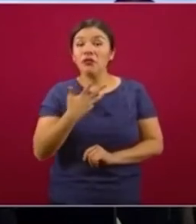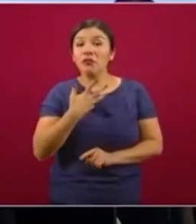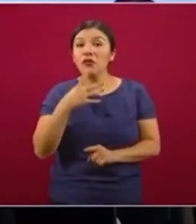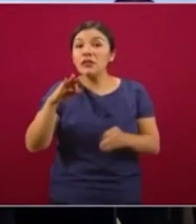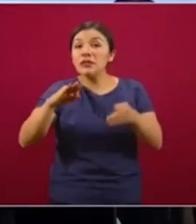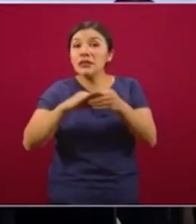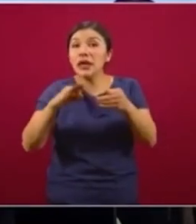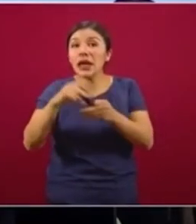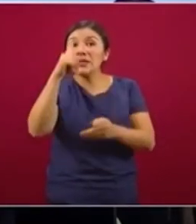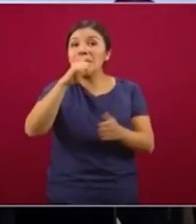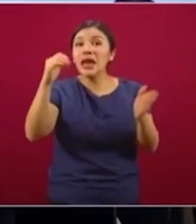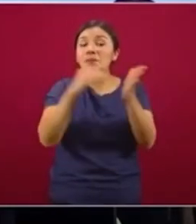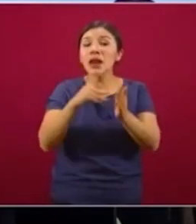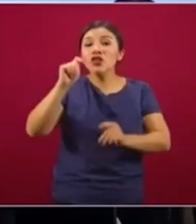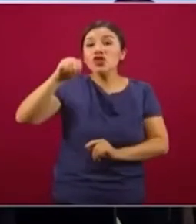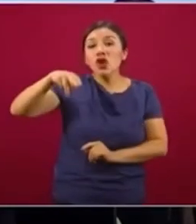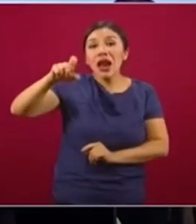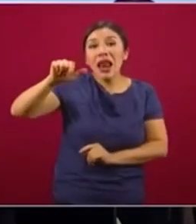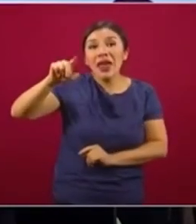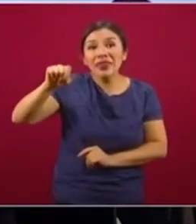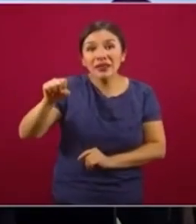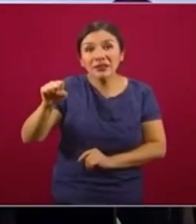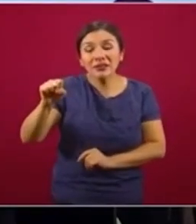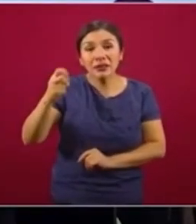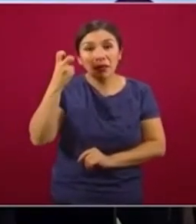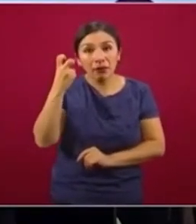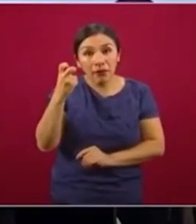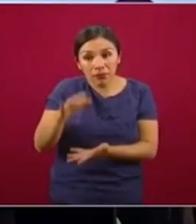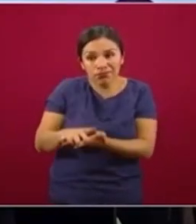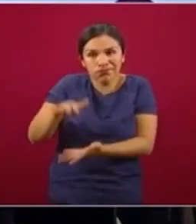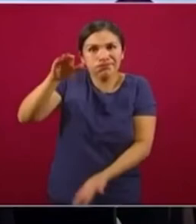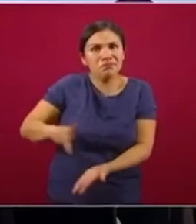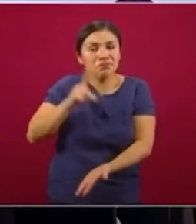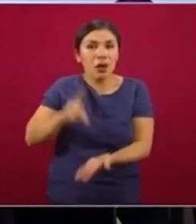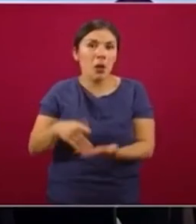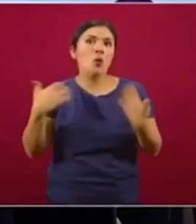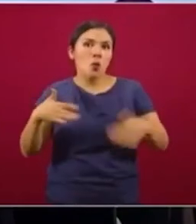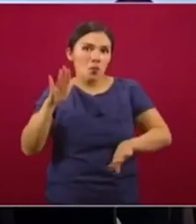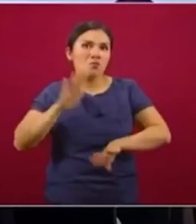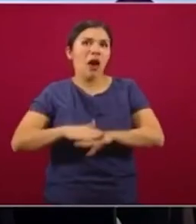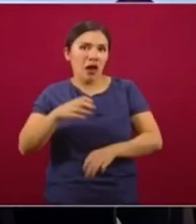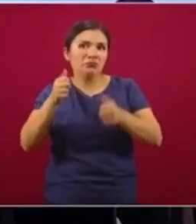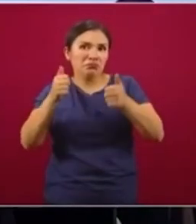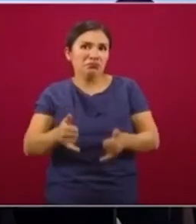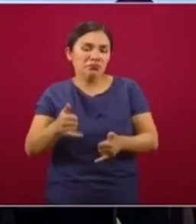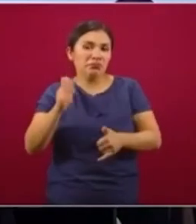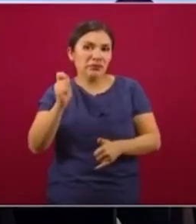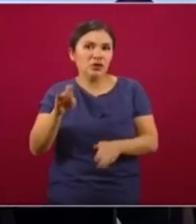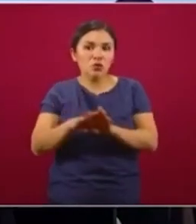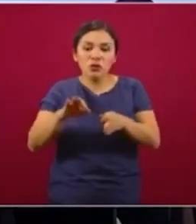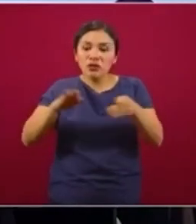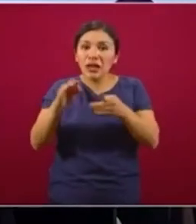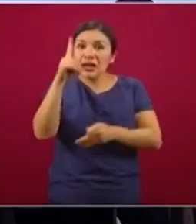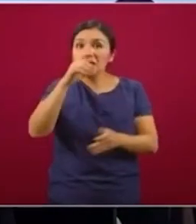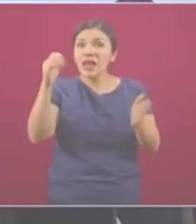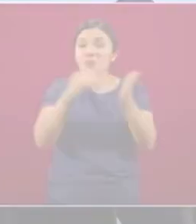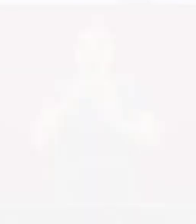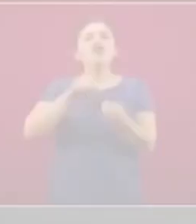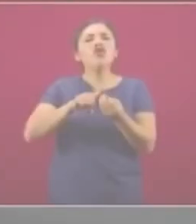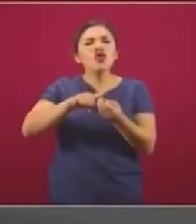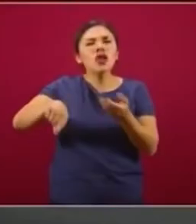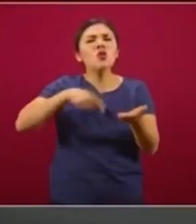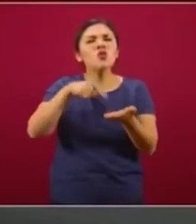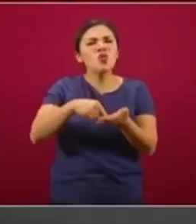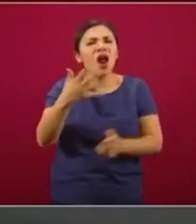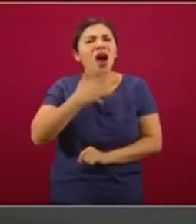en cerca de 100 mil toneladas, 100 mil toneladas dice mucho, tenemos ya cerca de 100 mil toneladas en el estado.